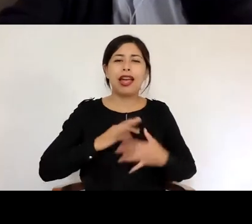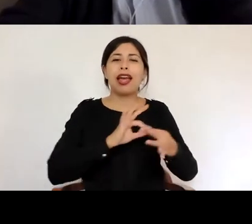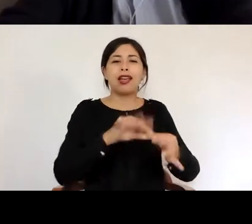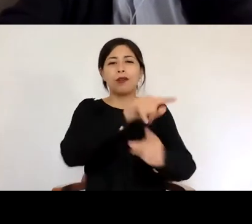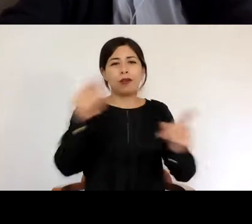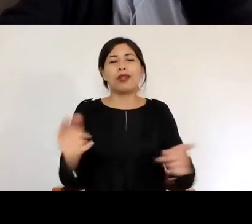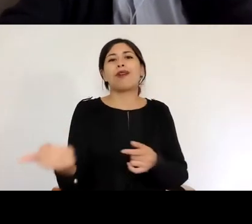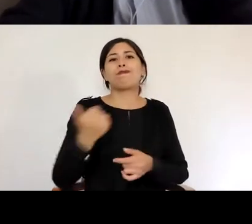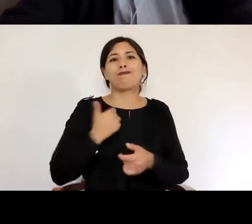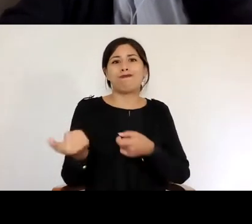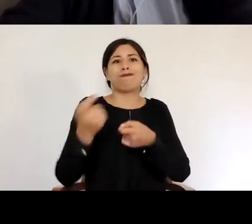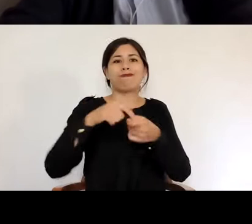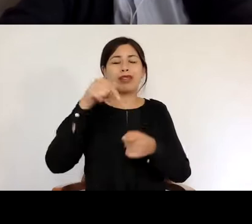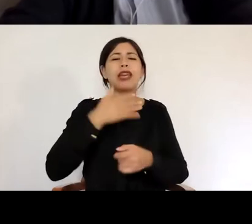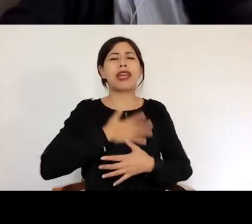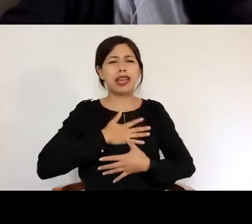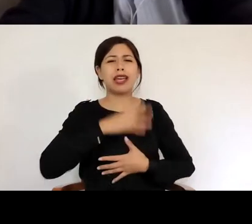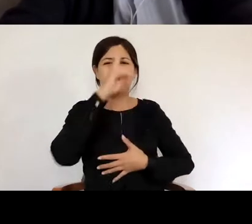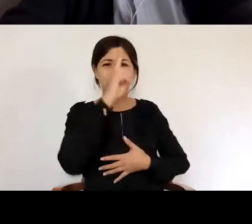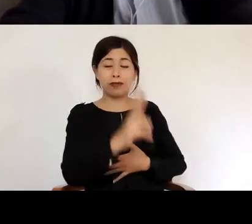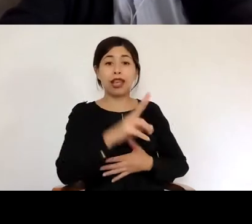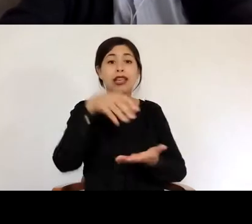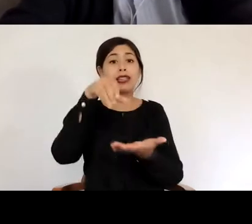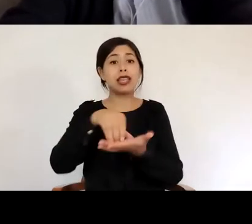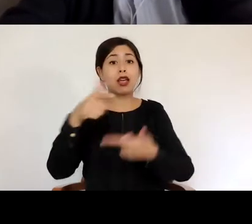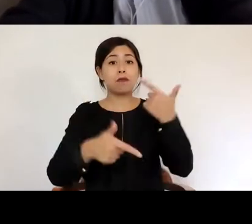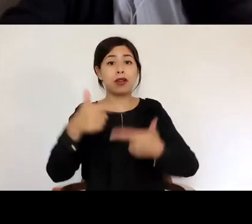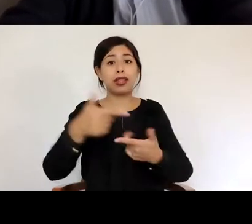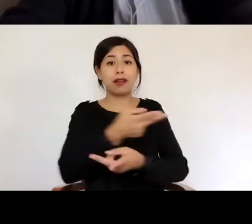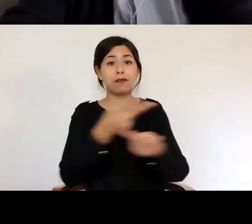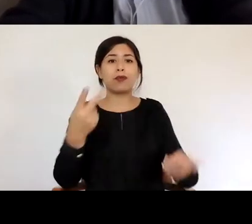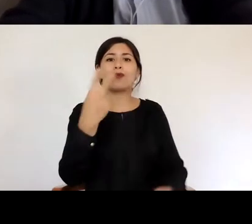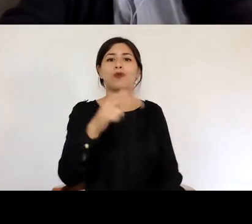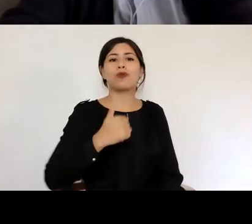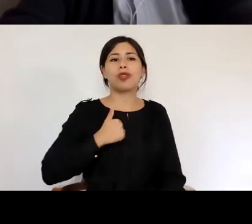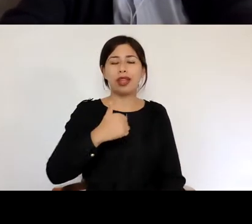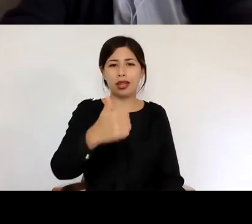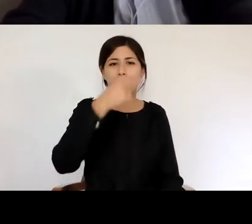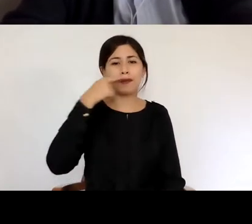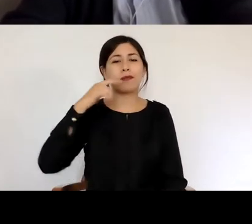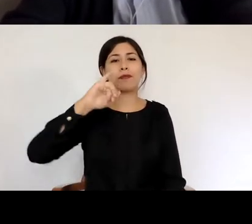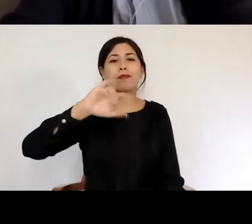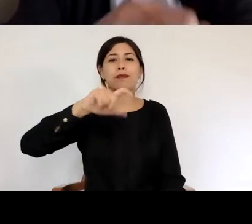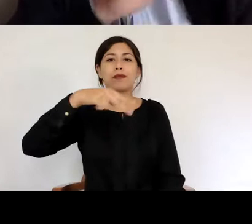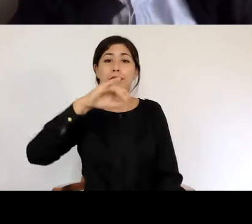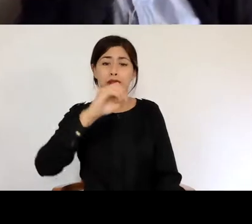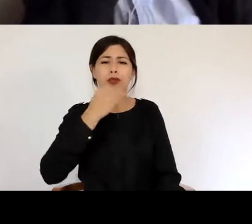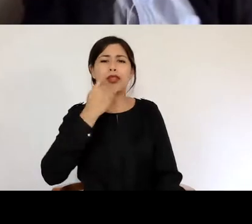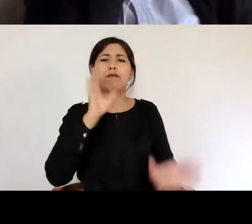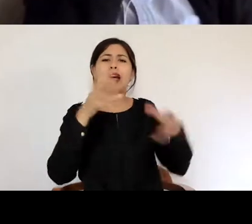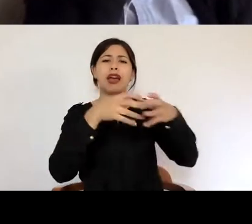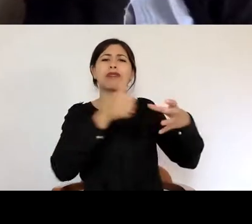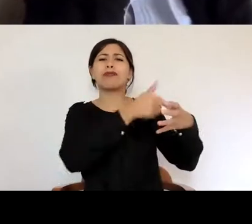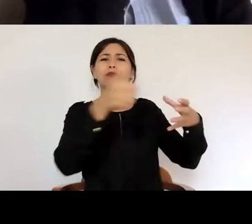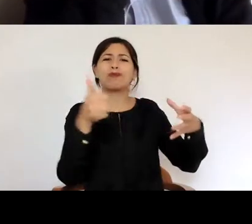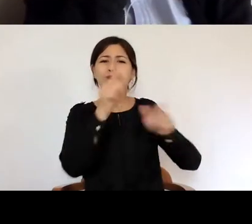reconocimiento muy especial al Centro de Políticas Públicas, a su director Ignacio Irarrasal y su gran equipo por liderar